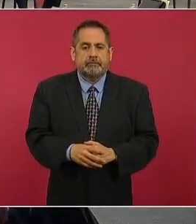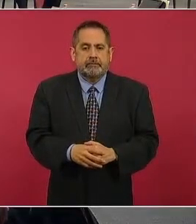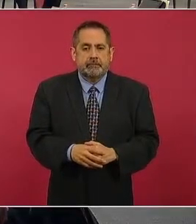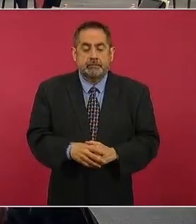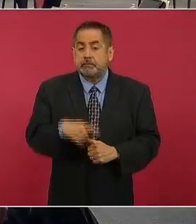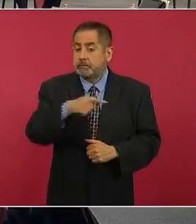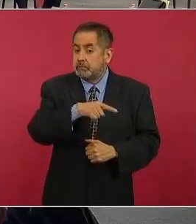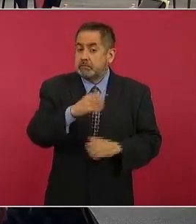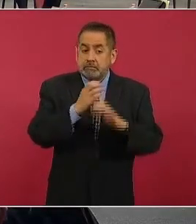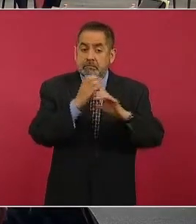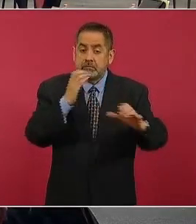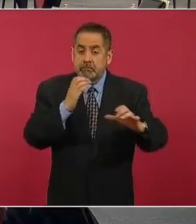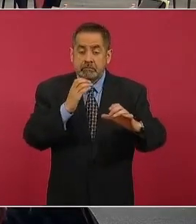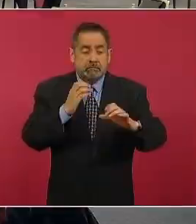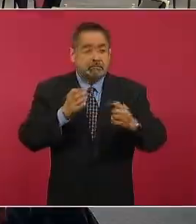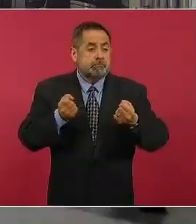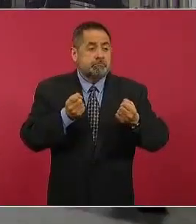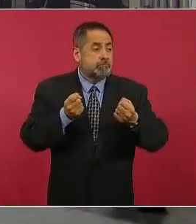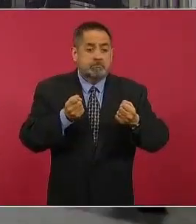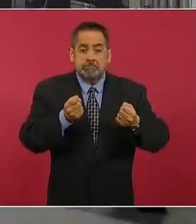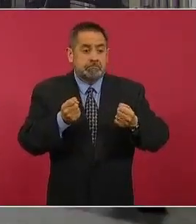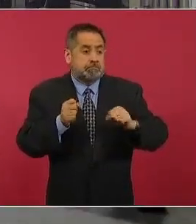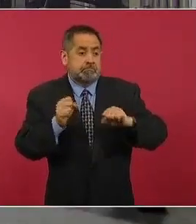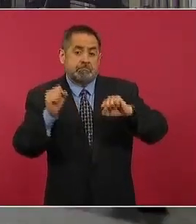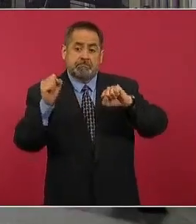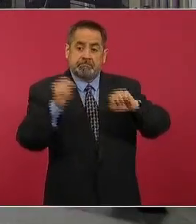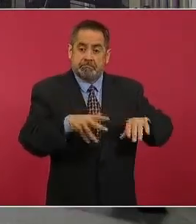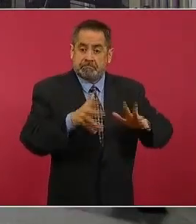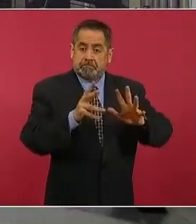dejaron abandonado el el trailer